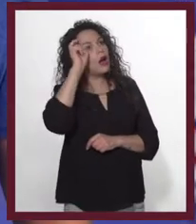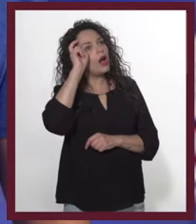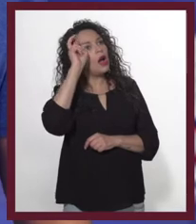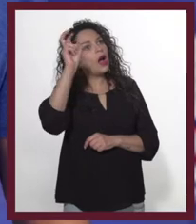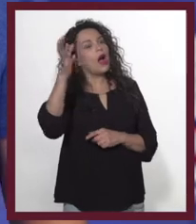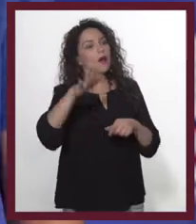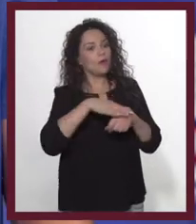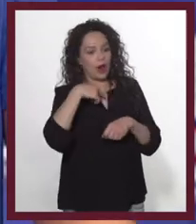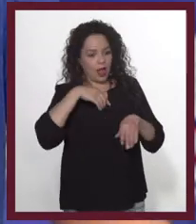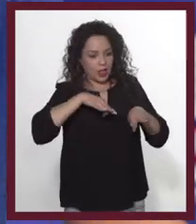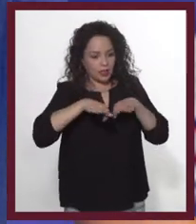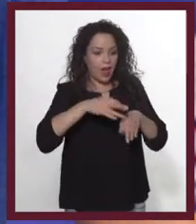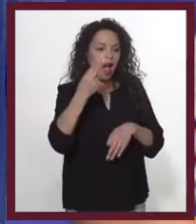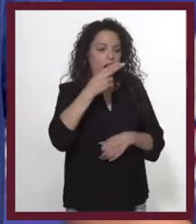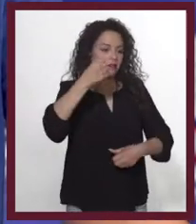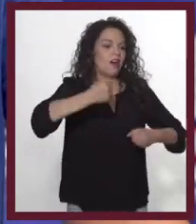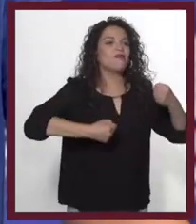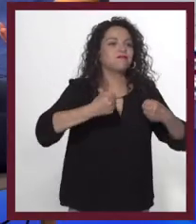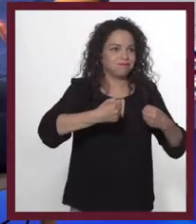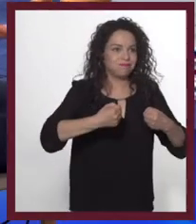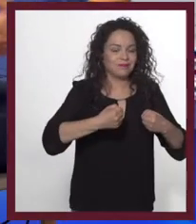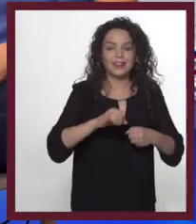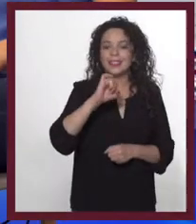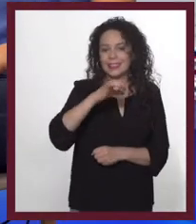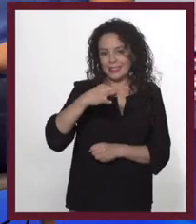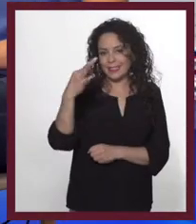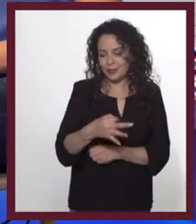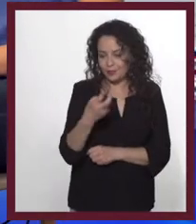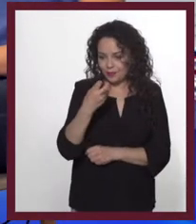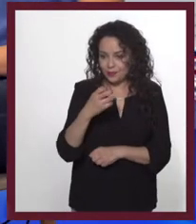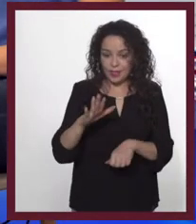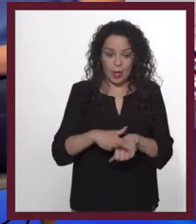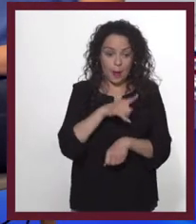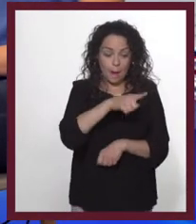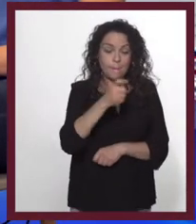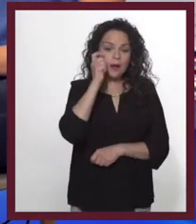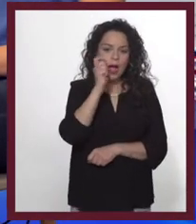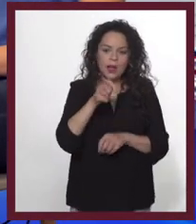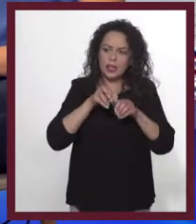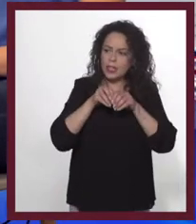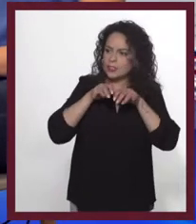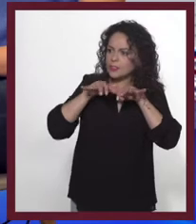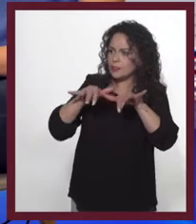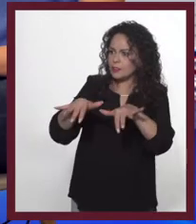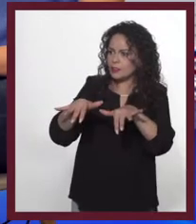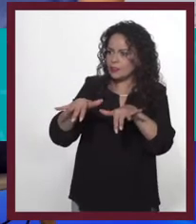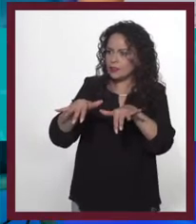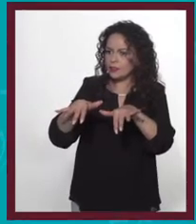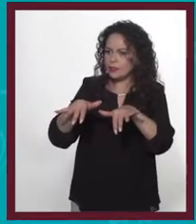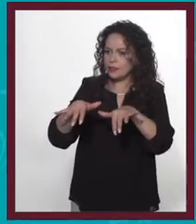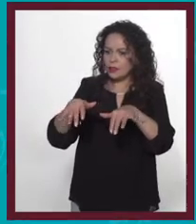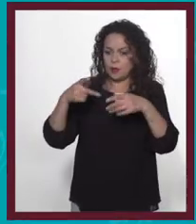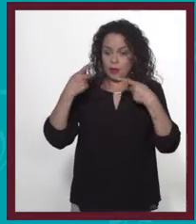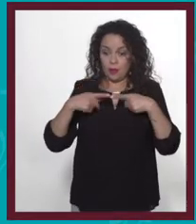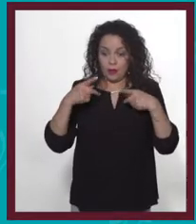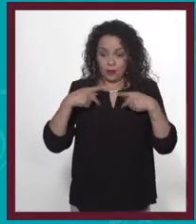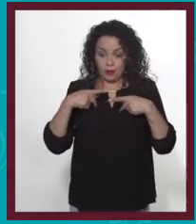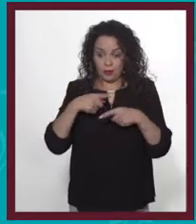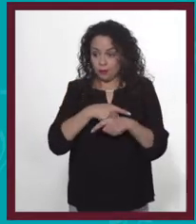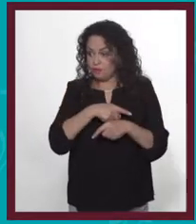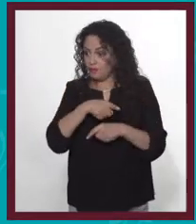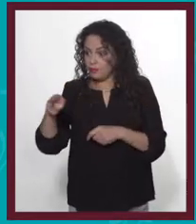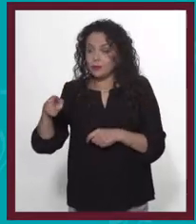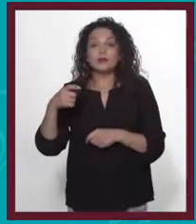anuncio. Son trabajadores. Exacto. Como verás, la publicidad no se trata tanto de comunicar lo que el emisor,